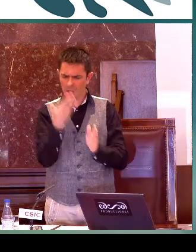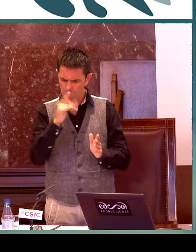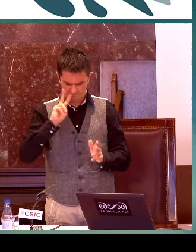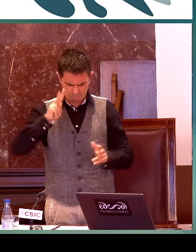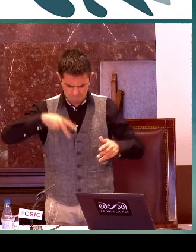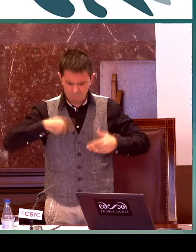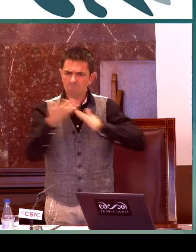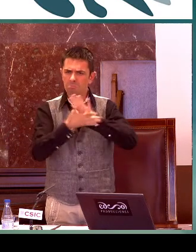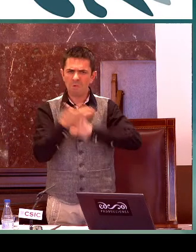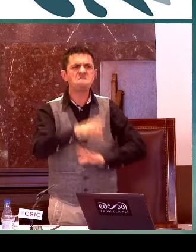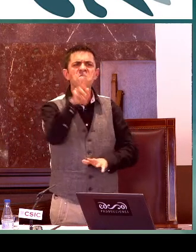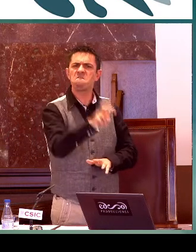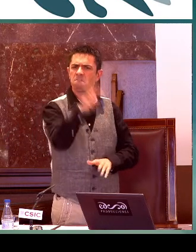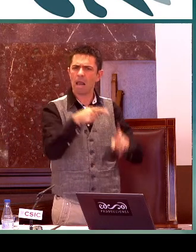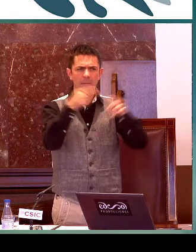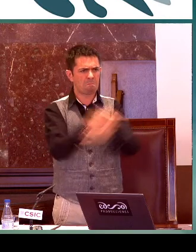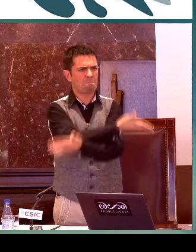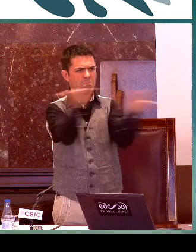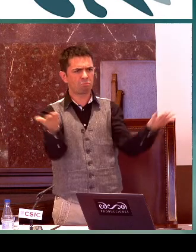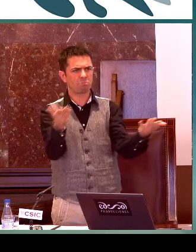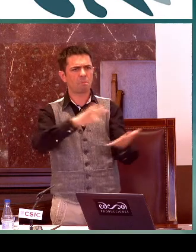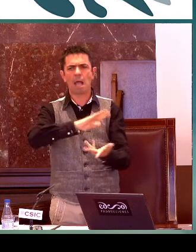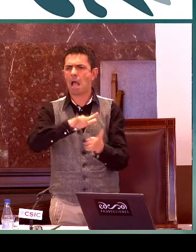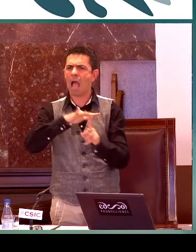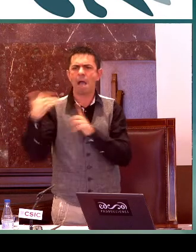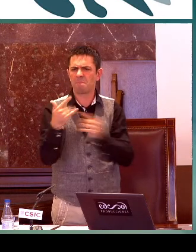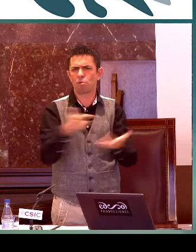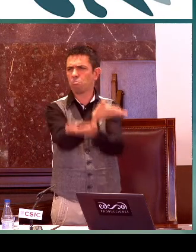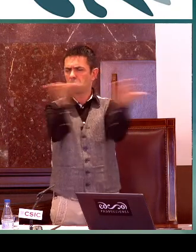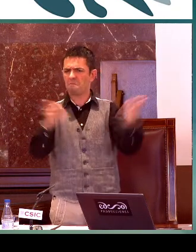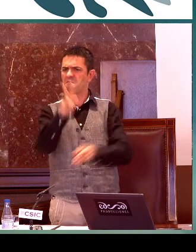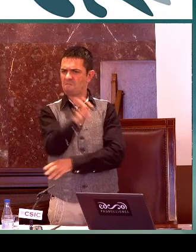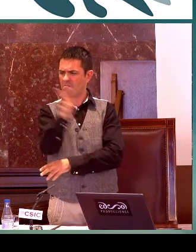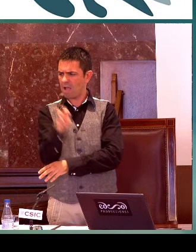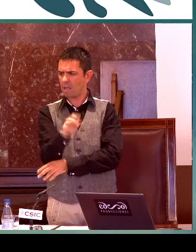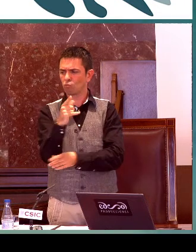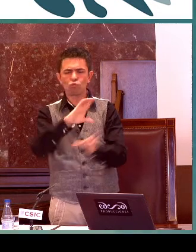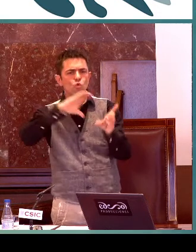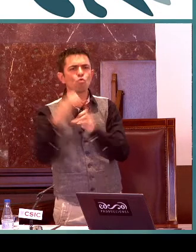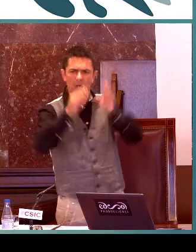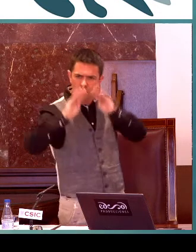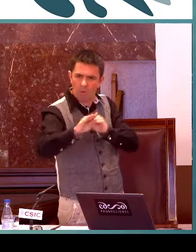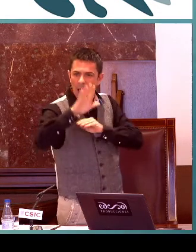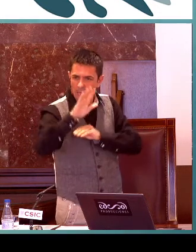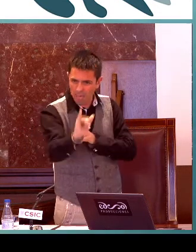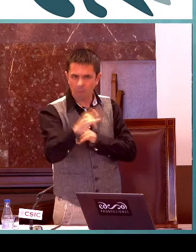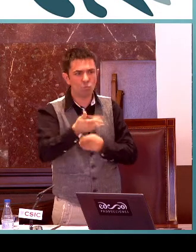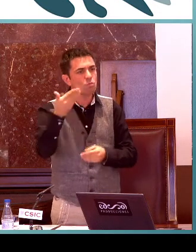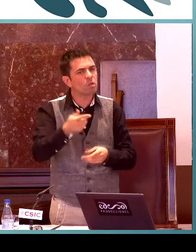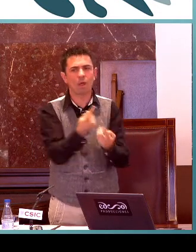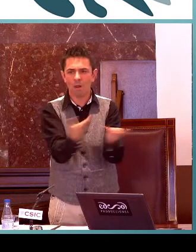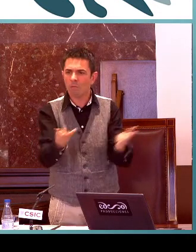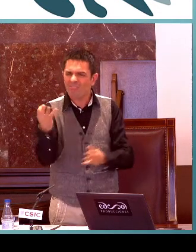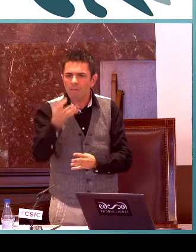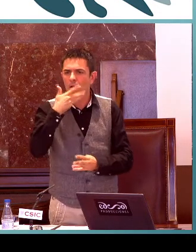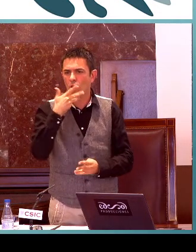Y otra competencia es la conciencia. ¿La lengua de signos para qué vale? Se puede utilizar en cualquier ámbito, en cualquier,